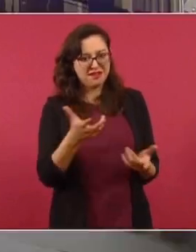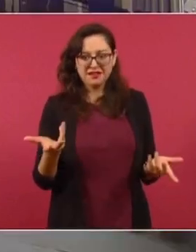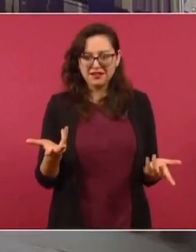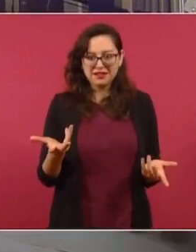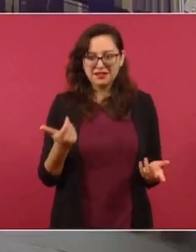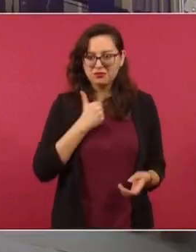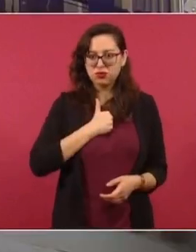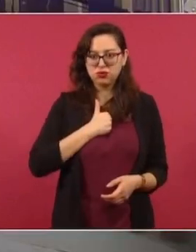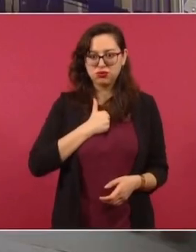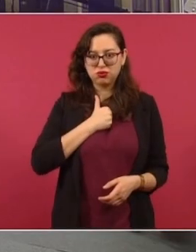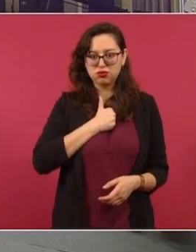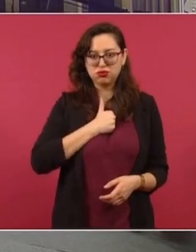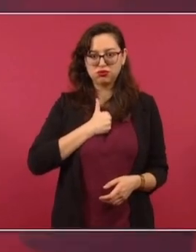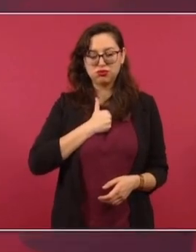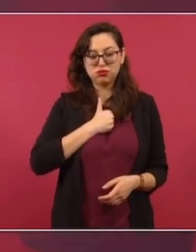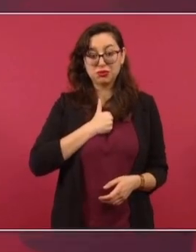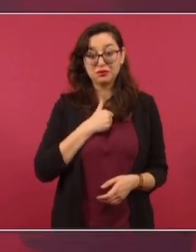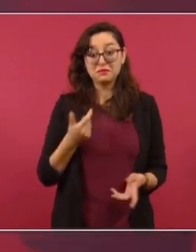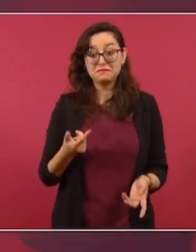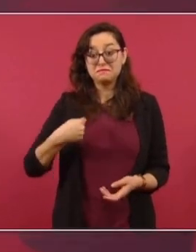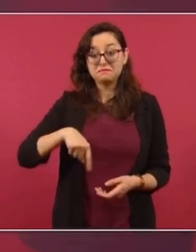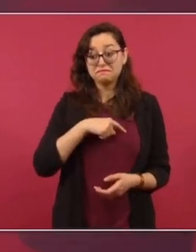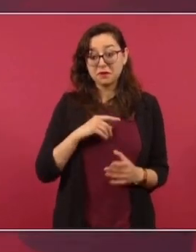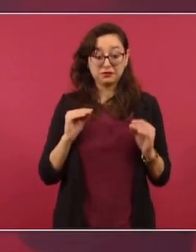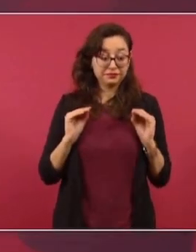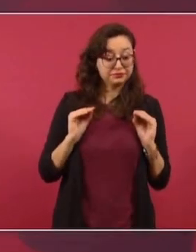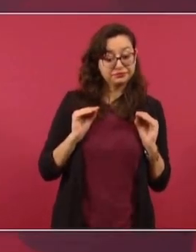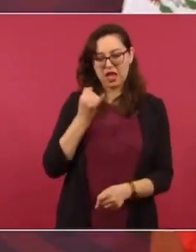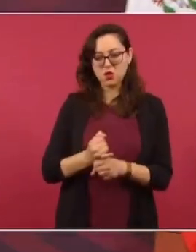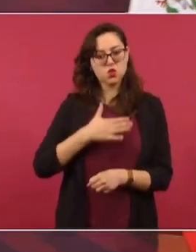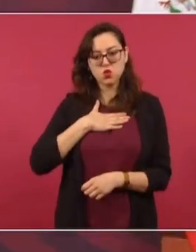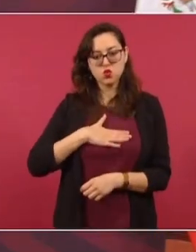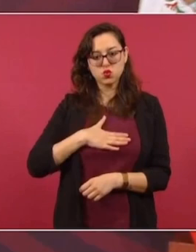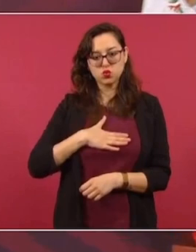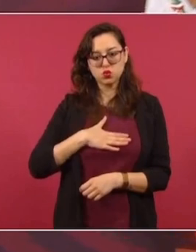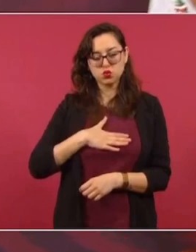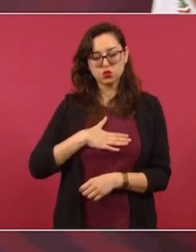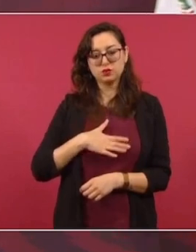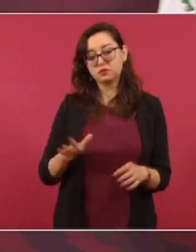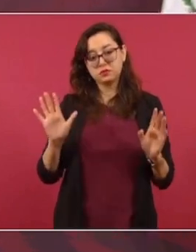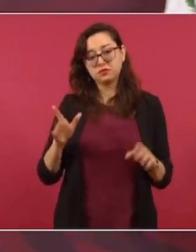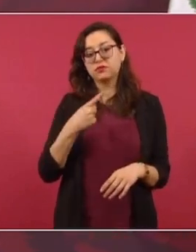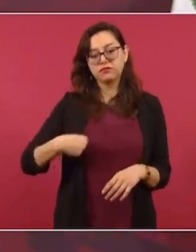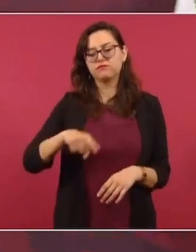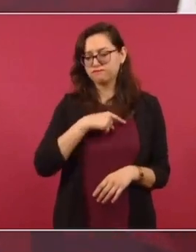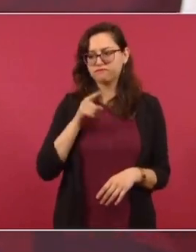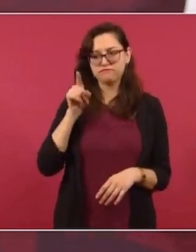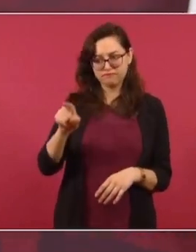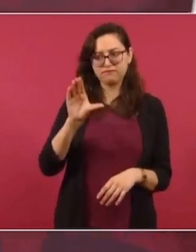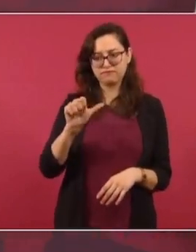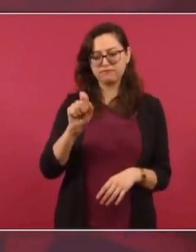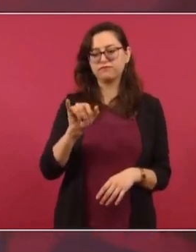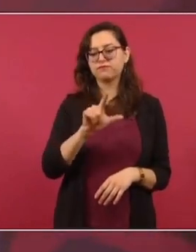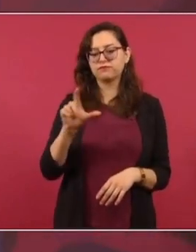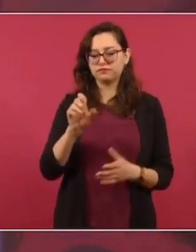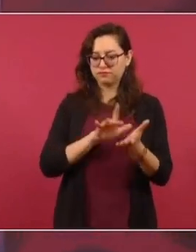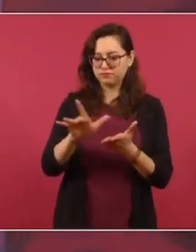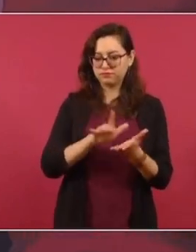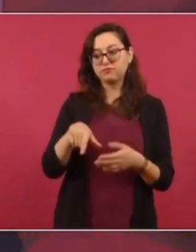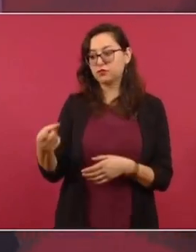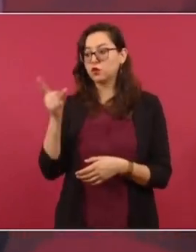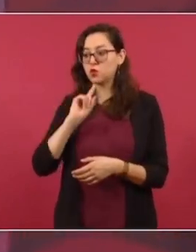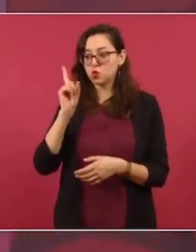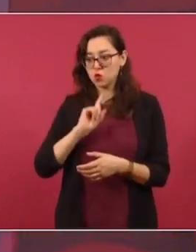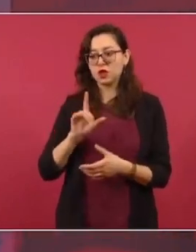que esto esté sucediendo y no puede uno callar ante la injusticia. Nosotros vamos a seguir apoyando a la señora del